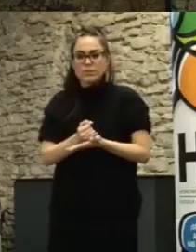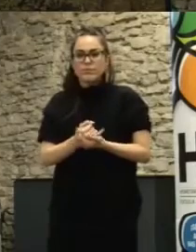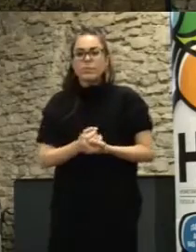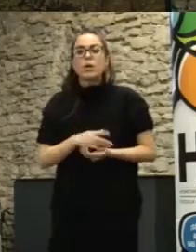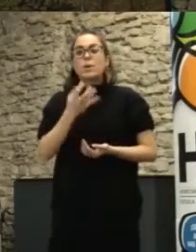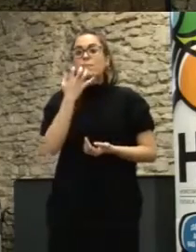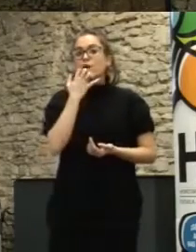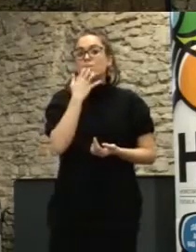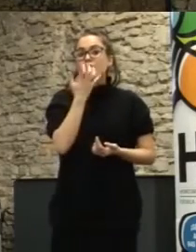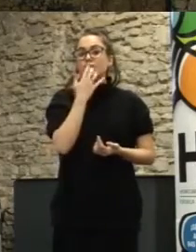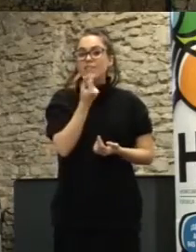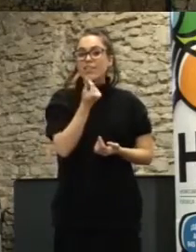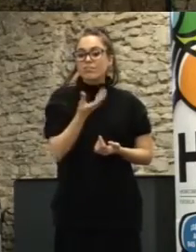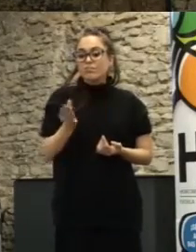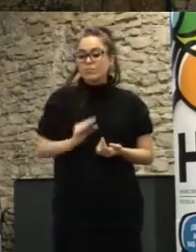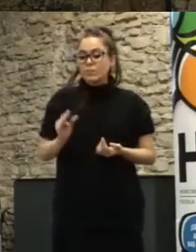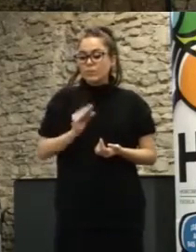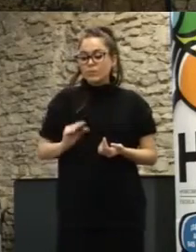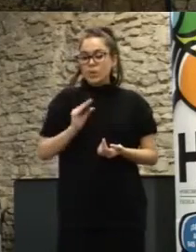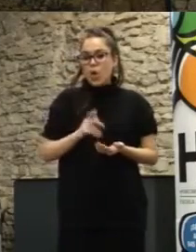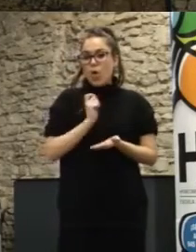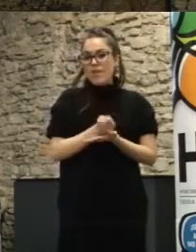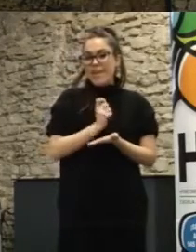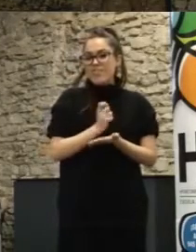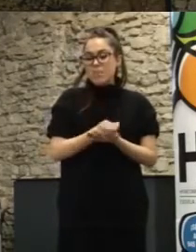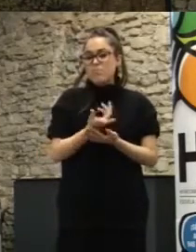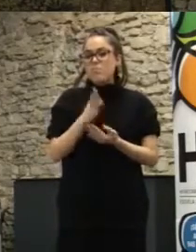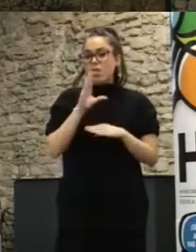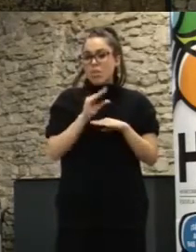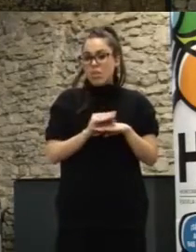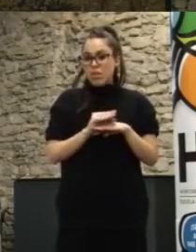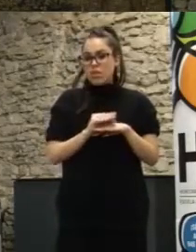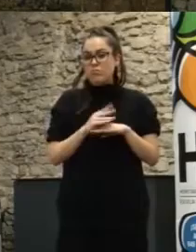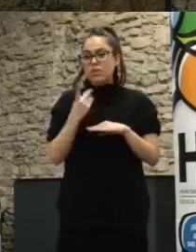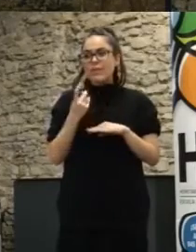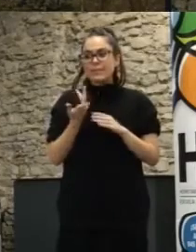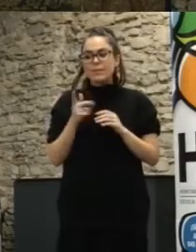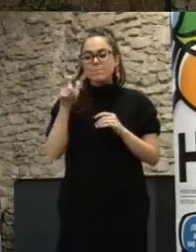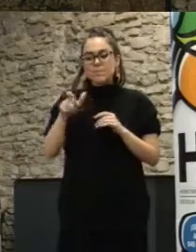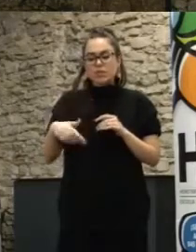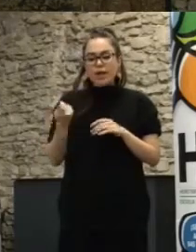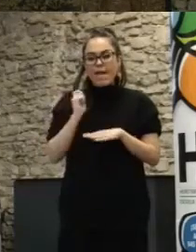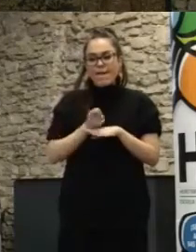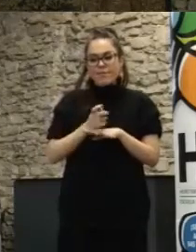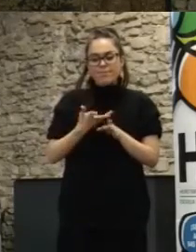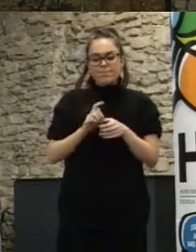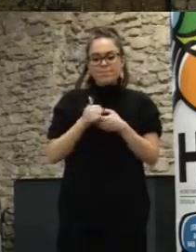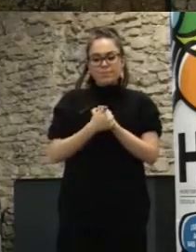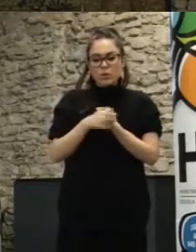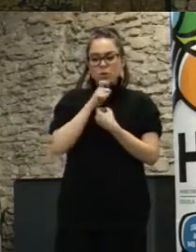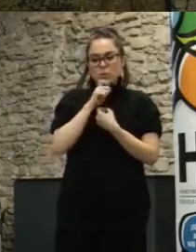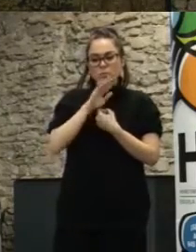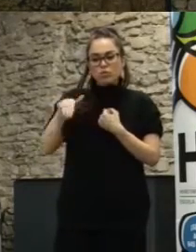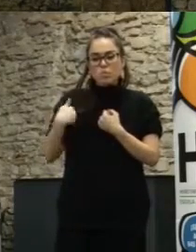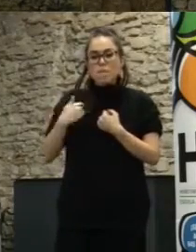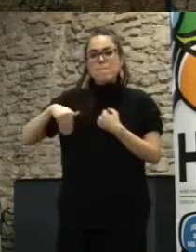bajas pues a lo mejor hay que buscar maneras de gratificar la participación mediante algún tipo de becas